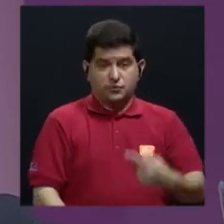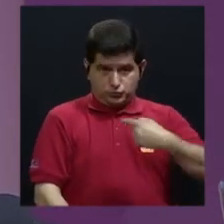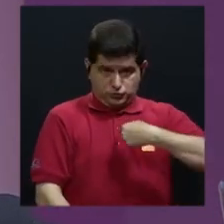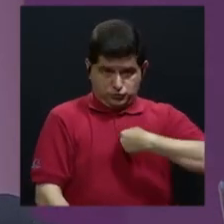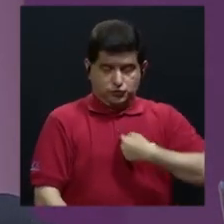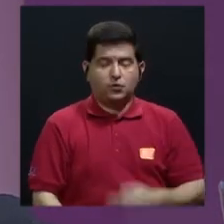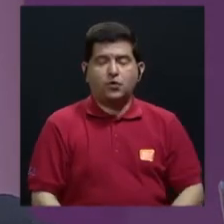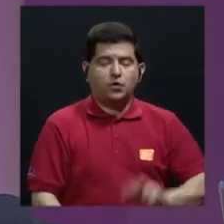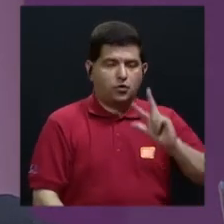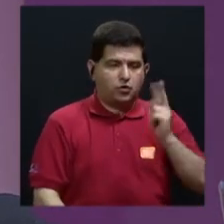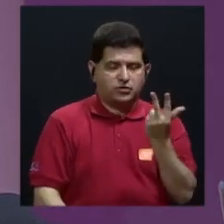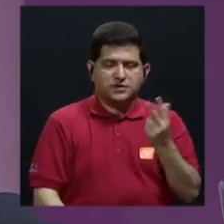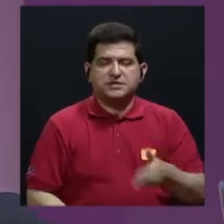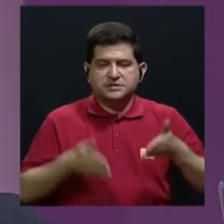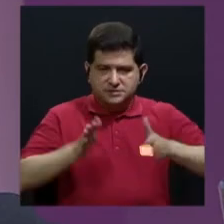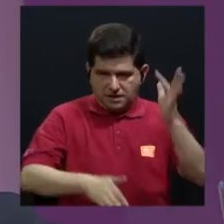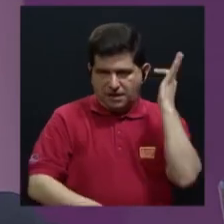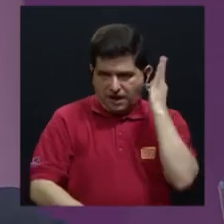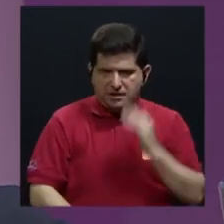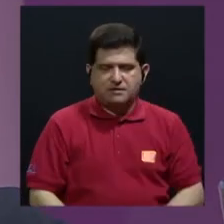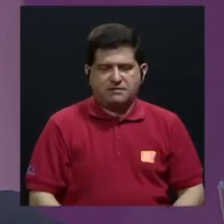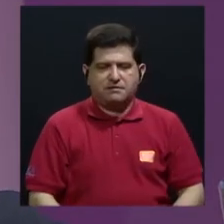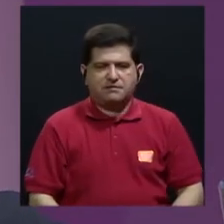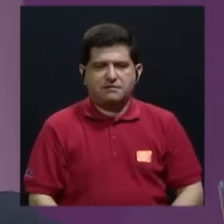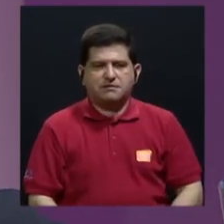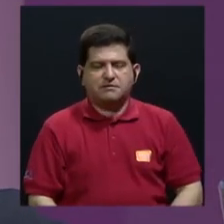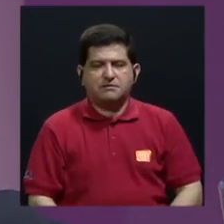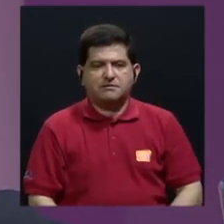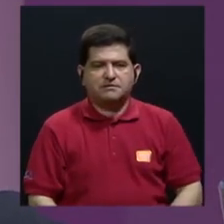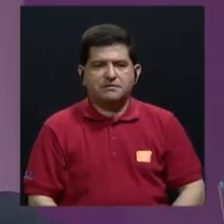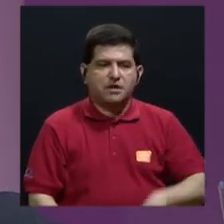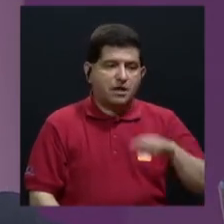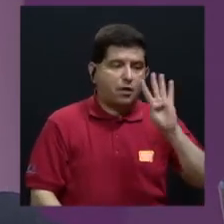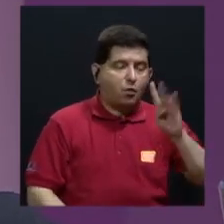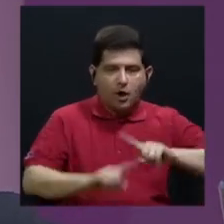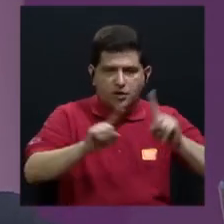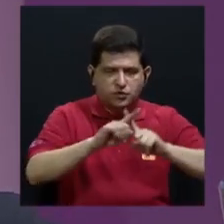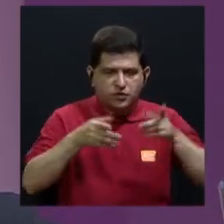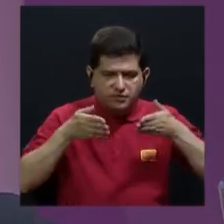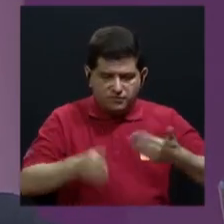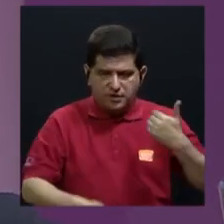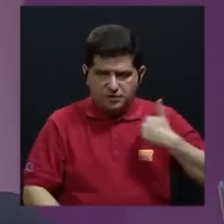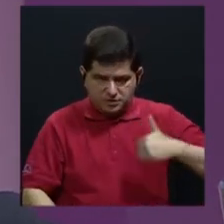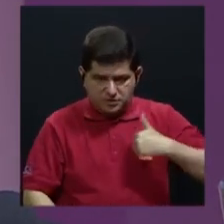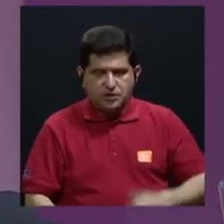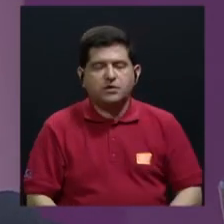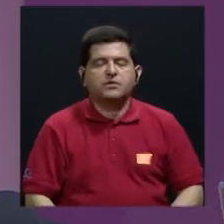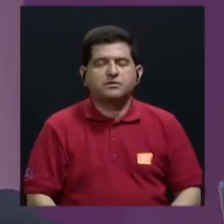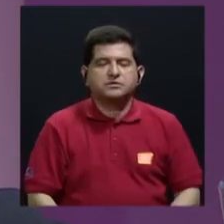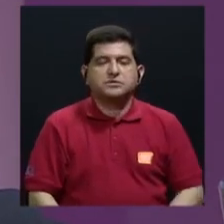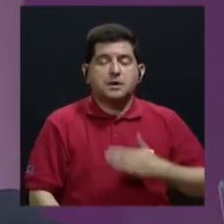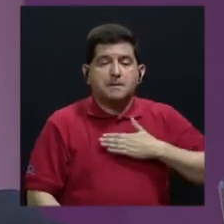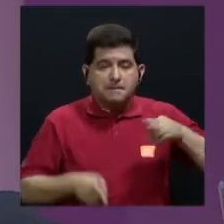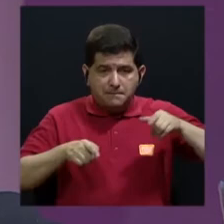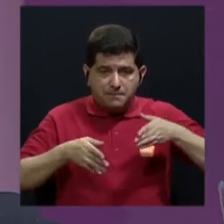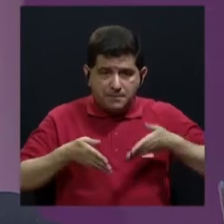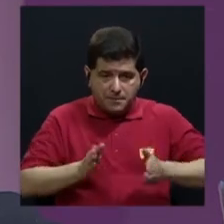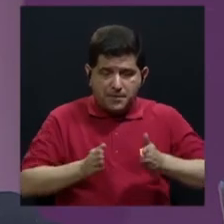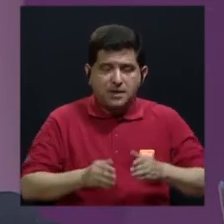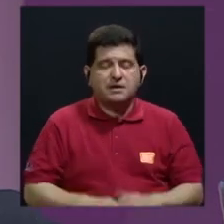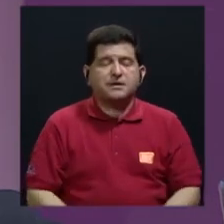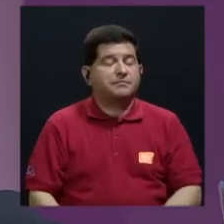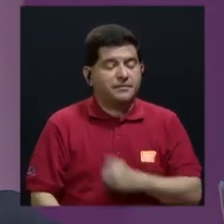Yo soy la tercera hija de tres, obviamente, de cuatro hijos. Mi hermano era el menor. Lucrecia